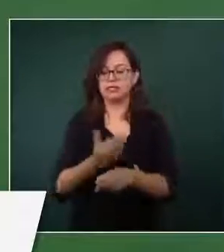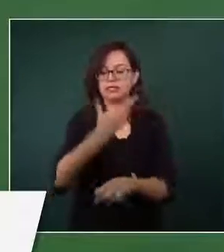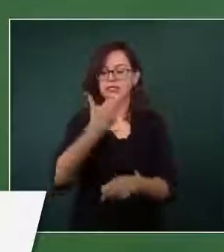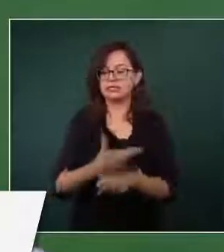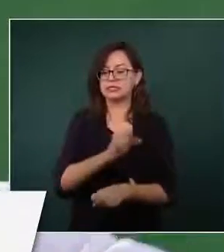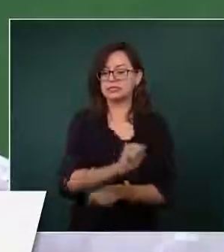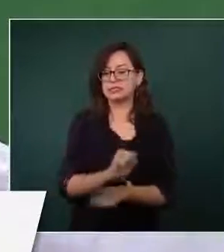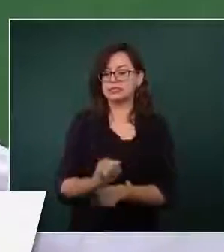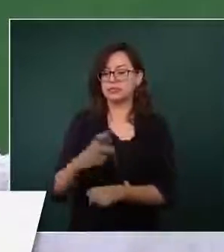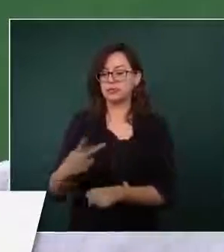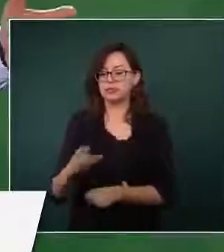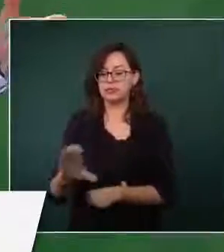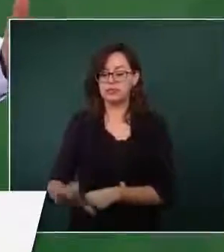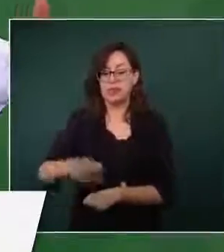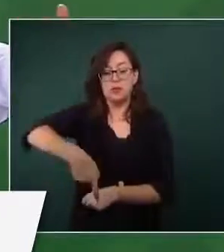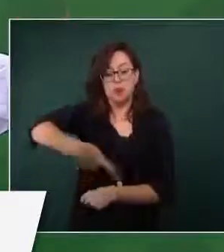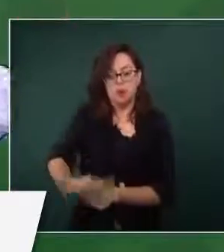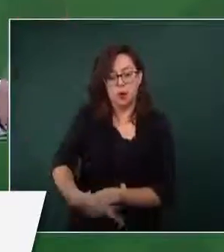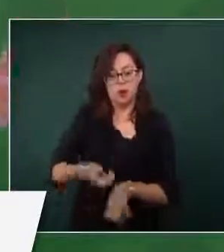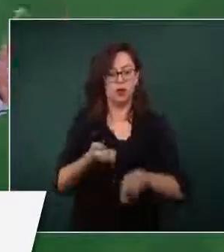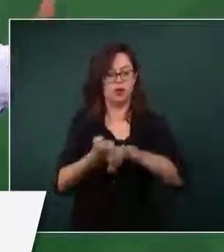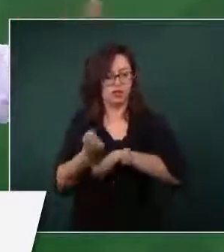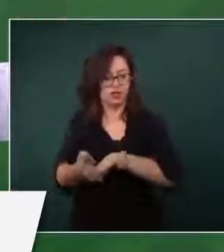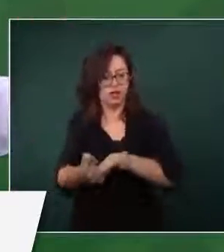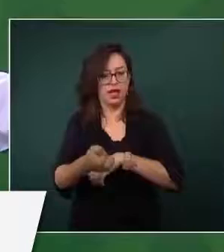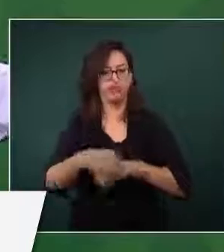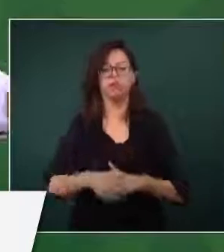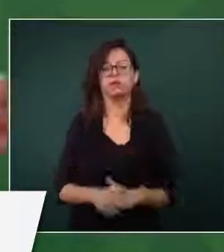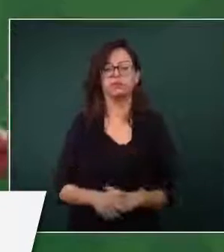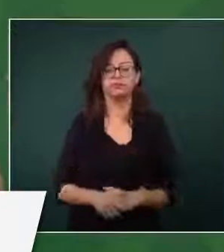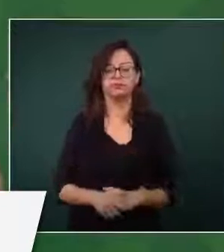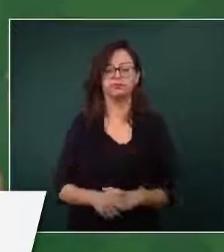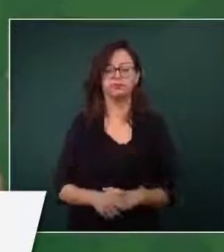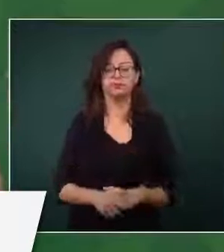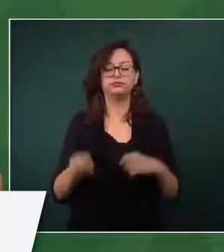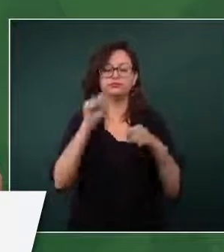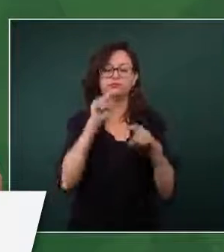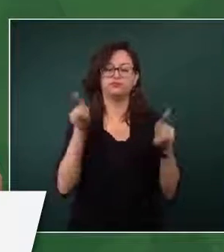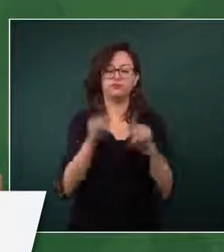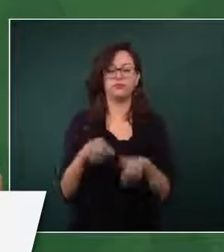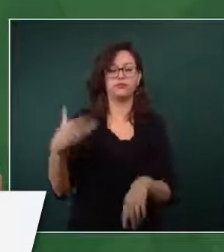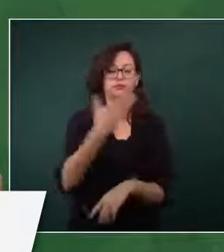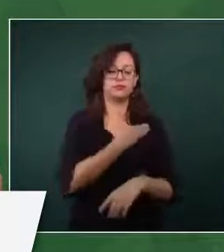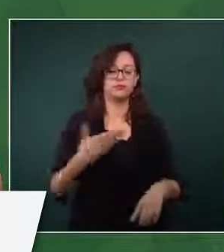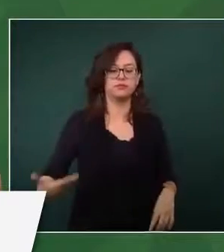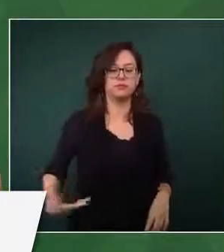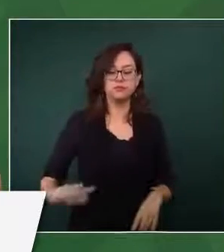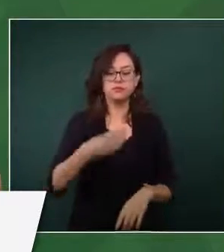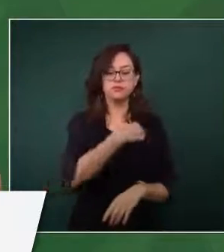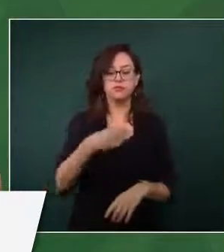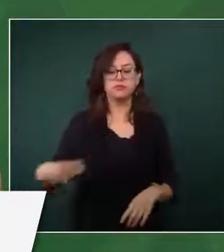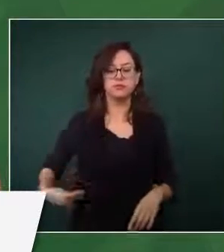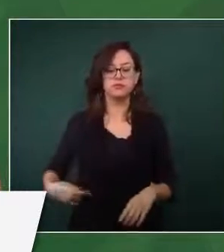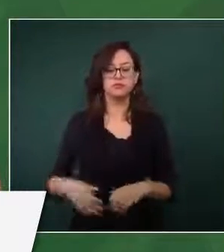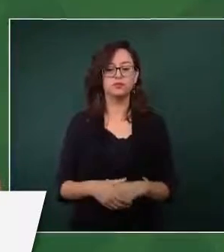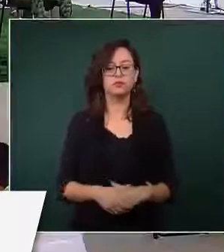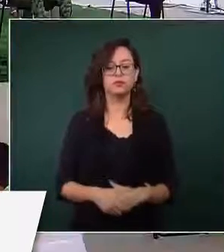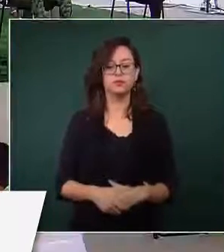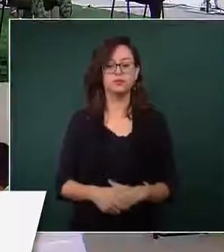del Estado, todos los presidentes municipales municipales,